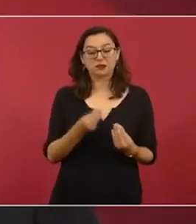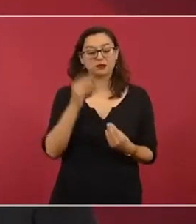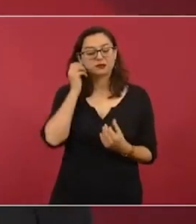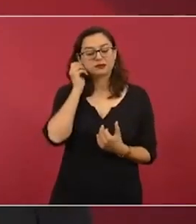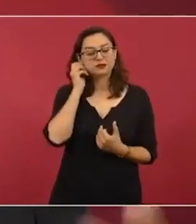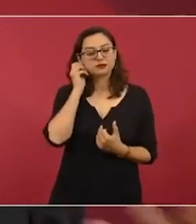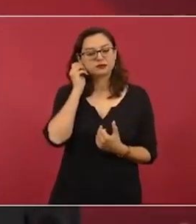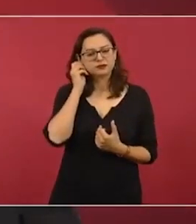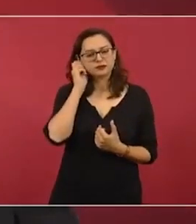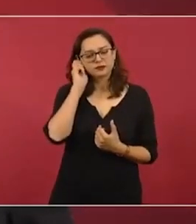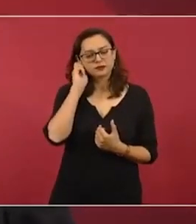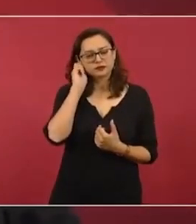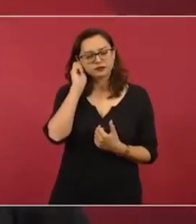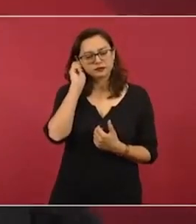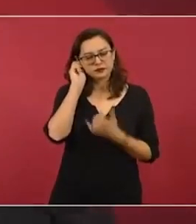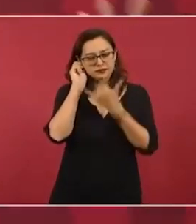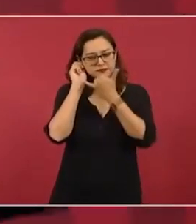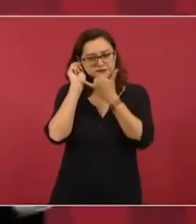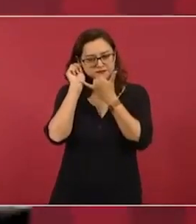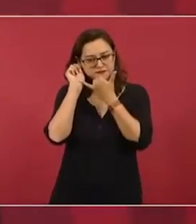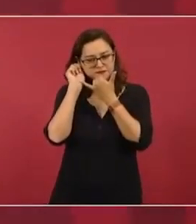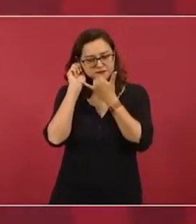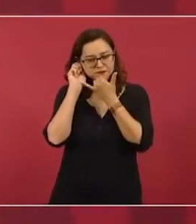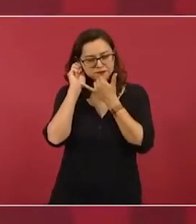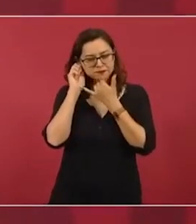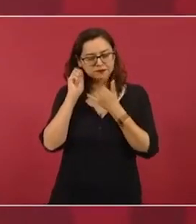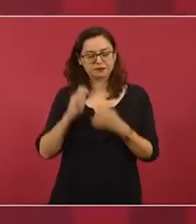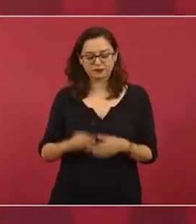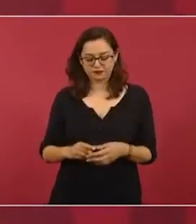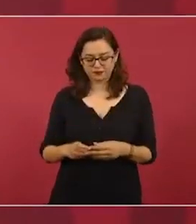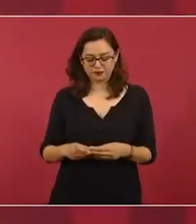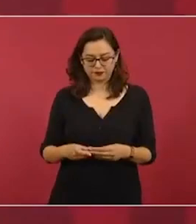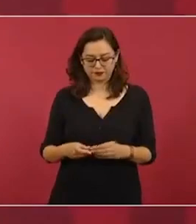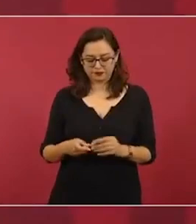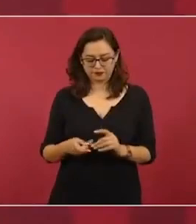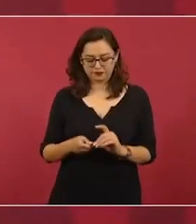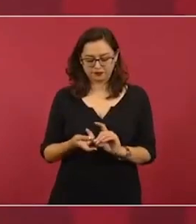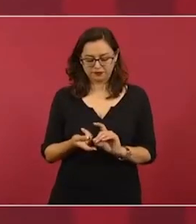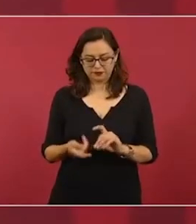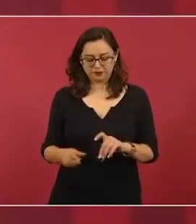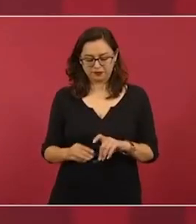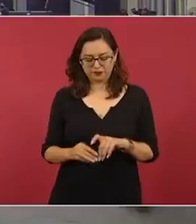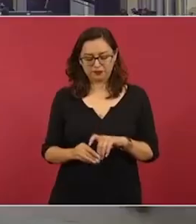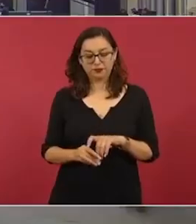Y también la política de